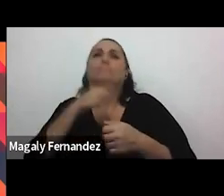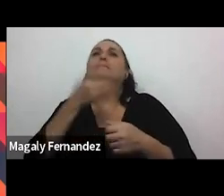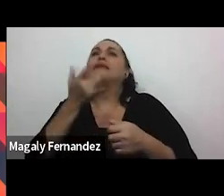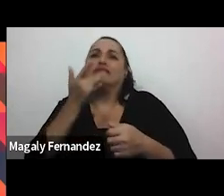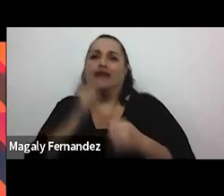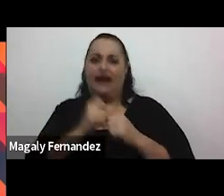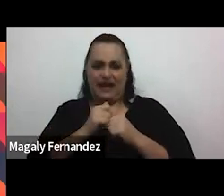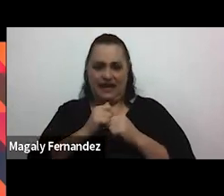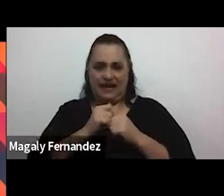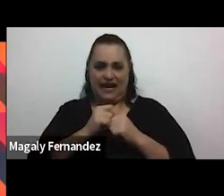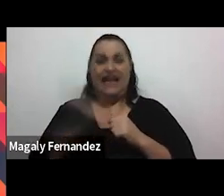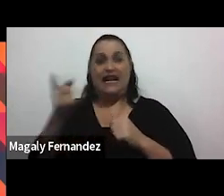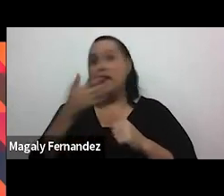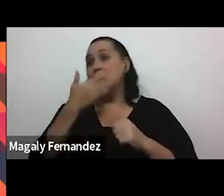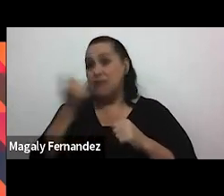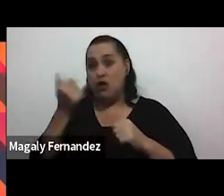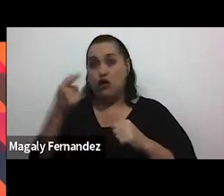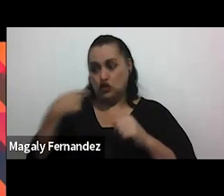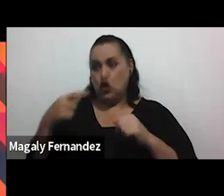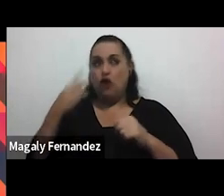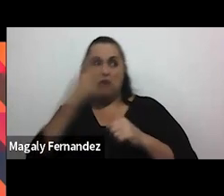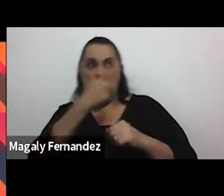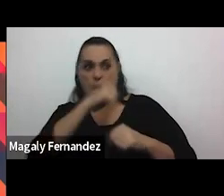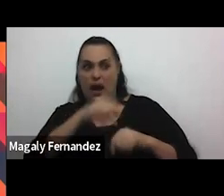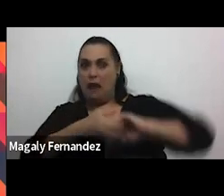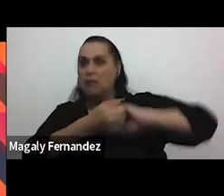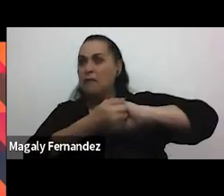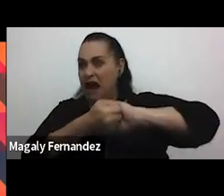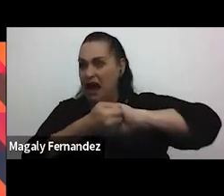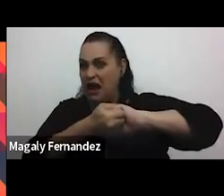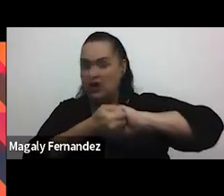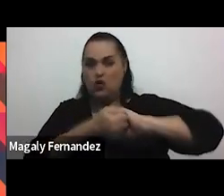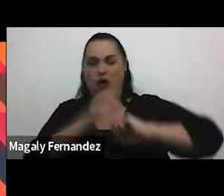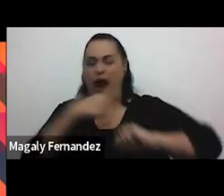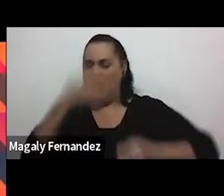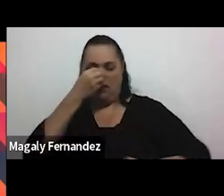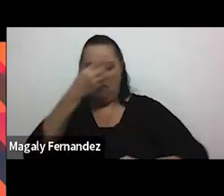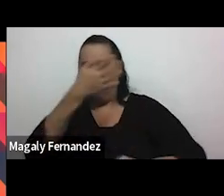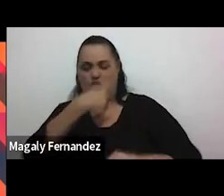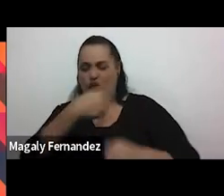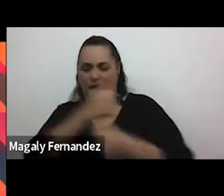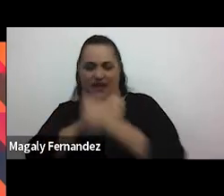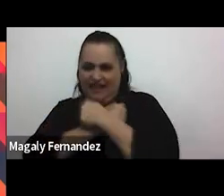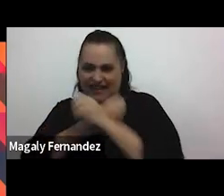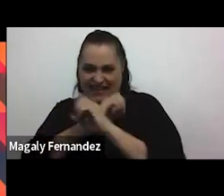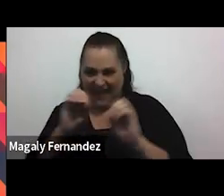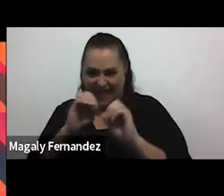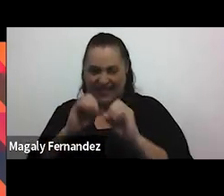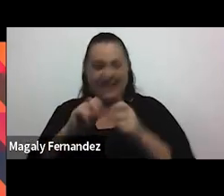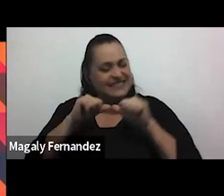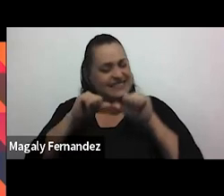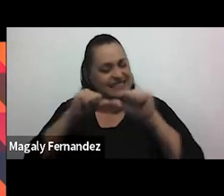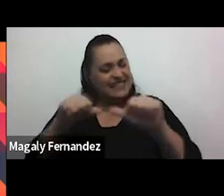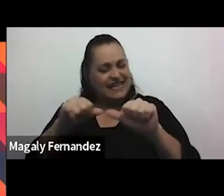Es que yo quiero un tío, Marina, que si voy de lista y del brazo de otro le pique porque si no es que no le importe una mierda. Sigue estando inoculada esa